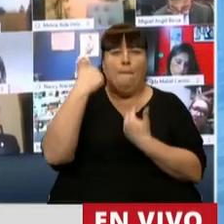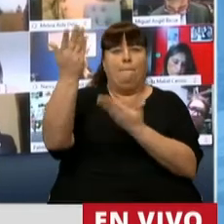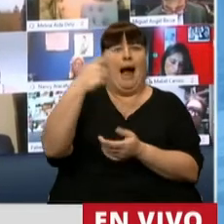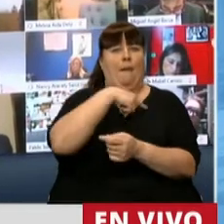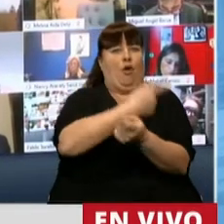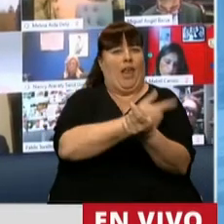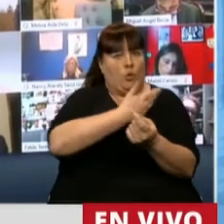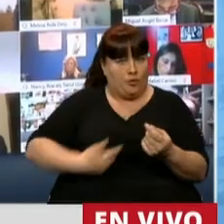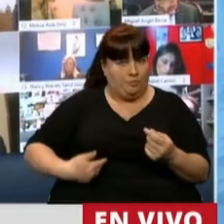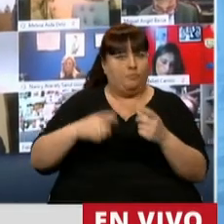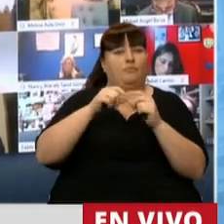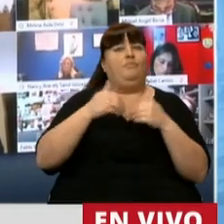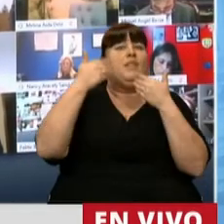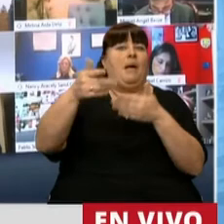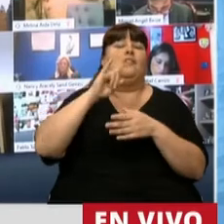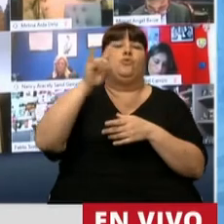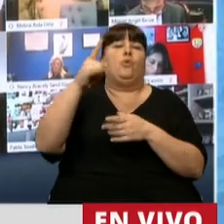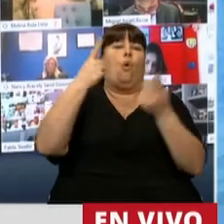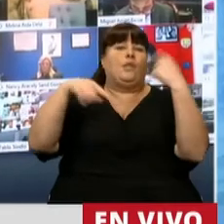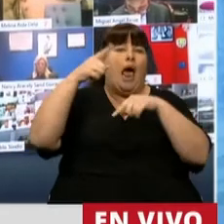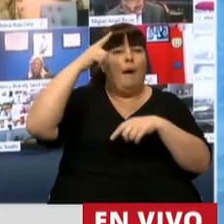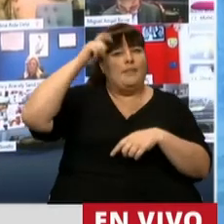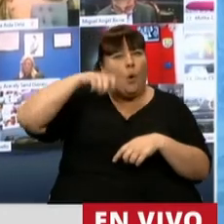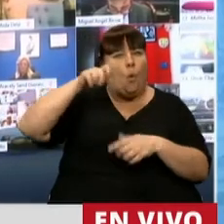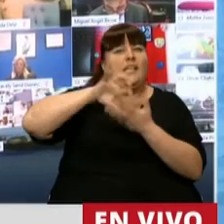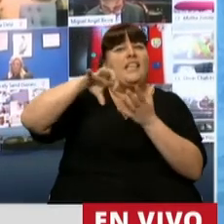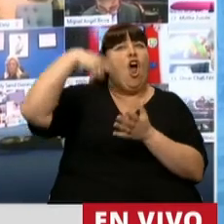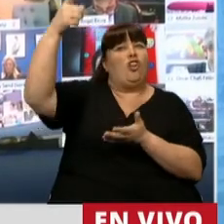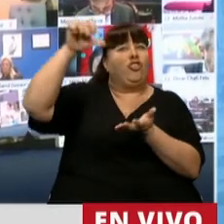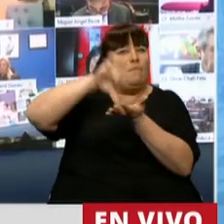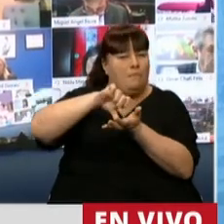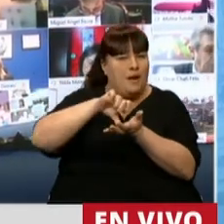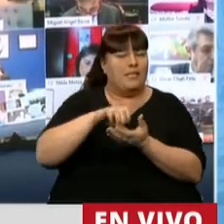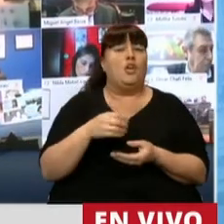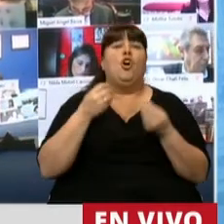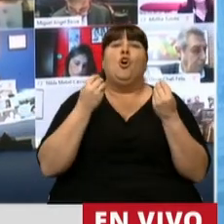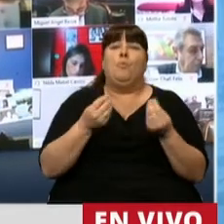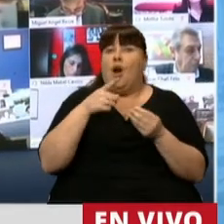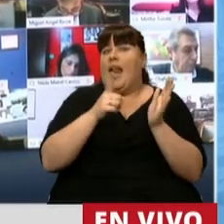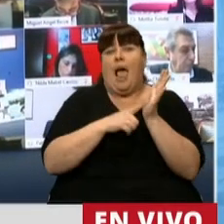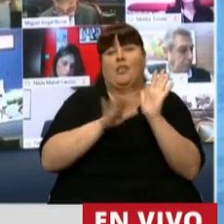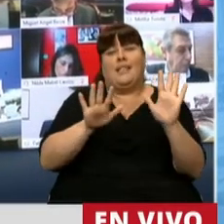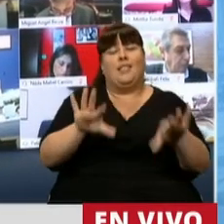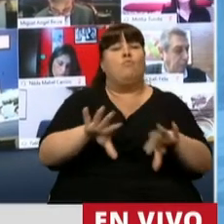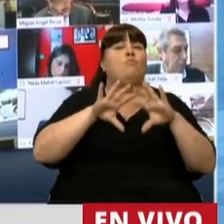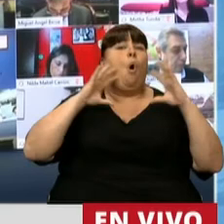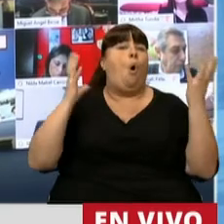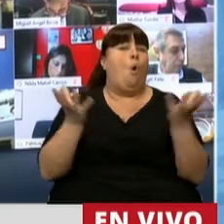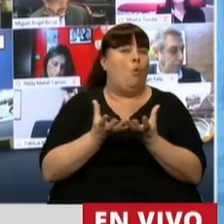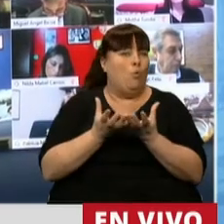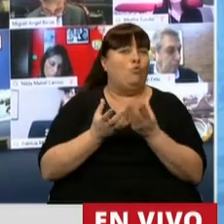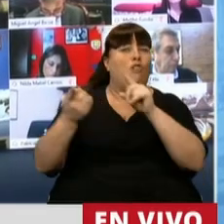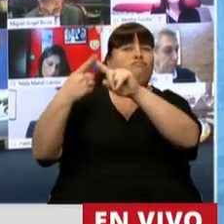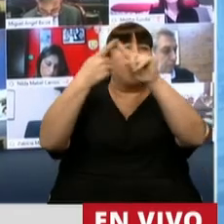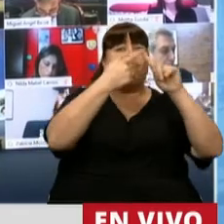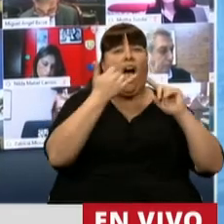Poder Ejecutivo de prorrogar la jurisdicción en favor de los tribunales con sede en el exterior porque son las reglas de un mundo globalizado,